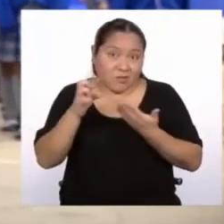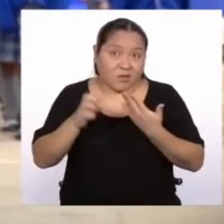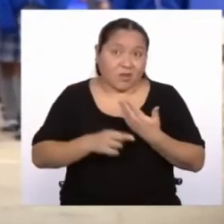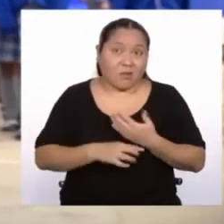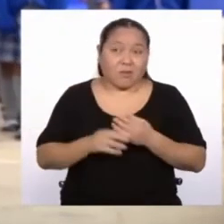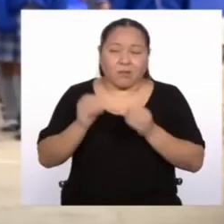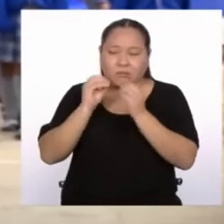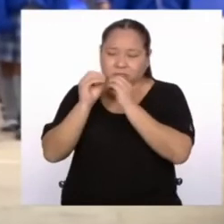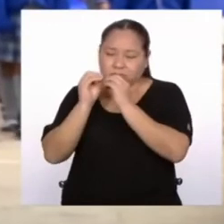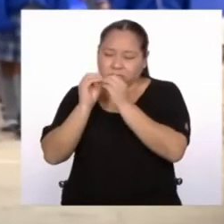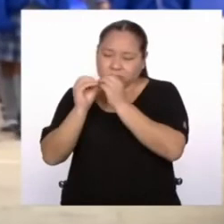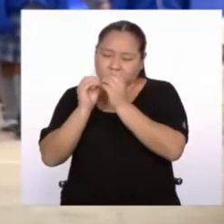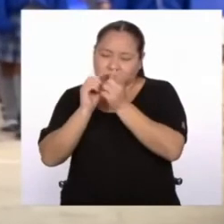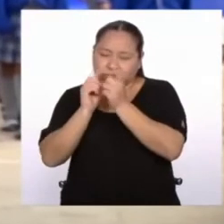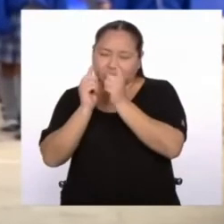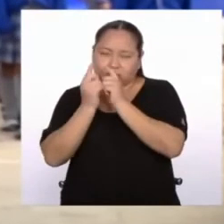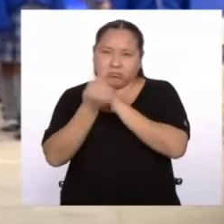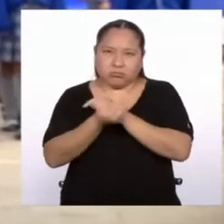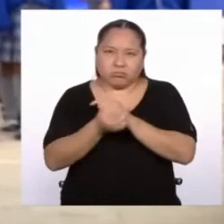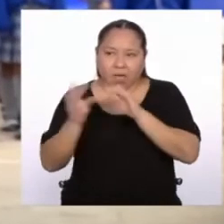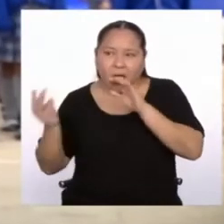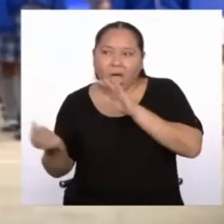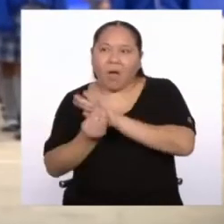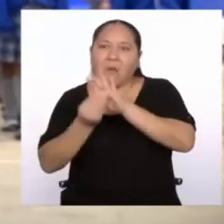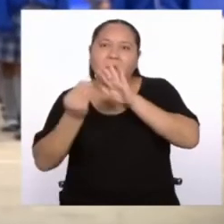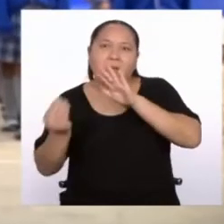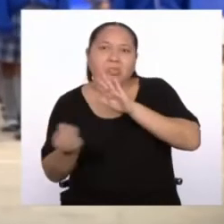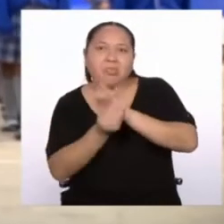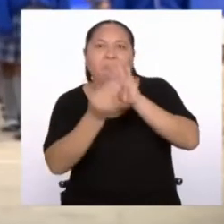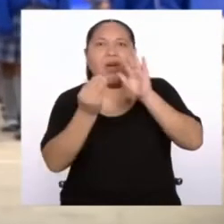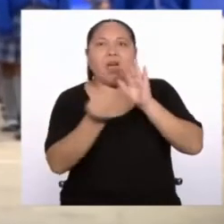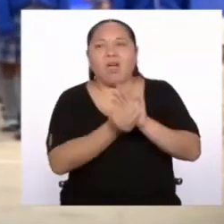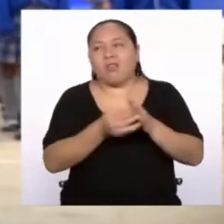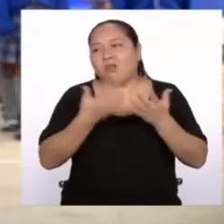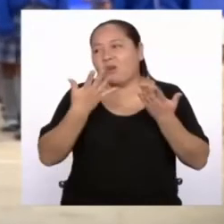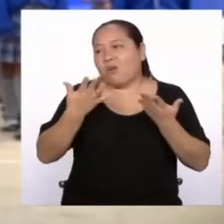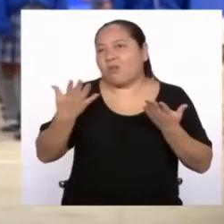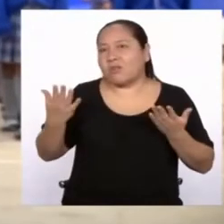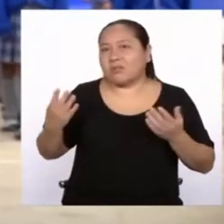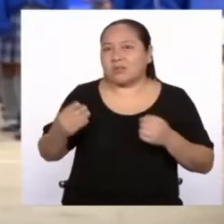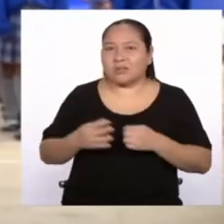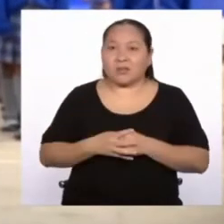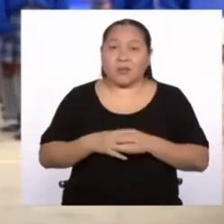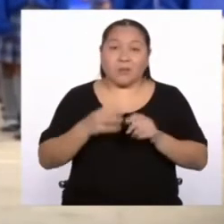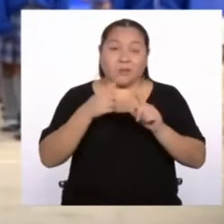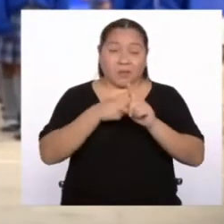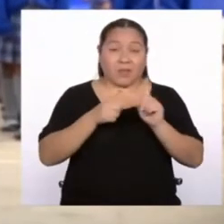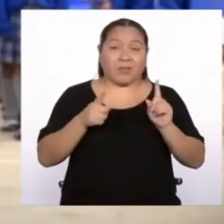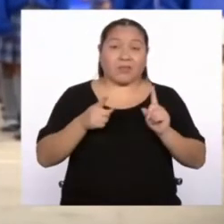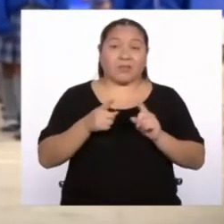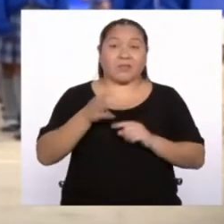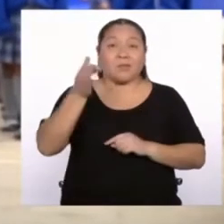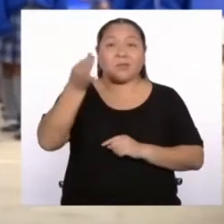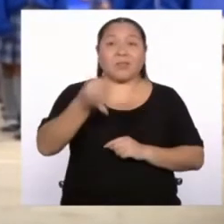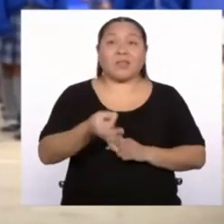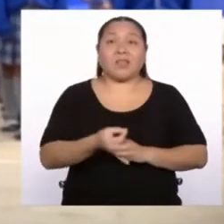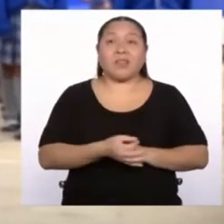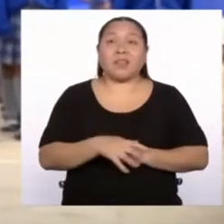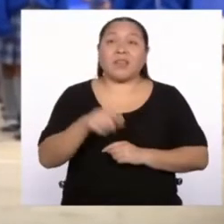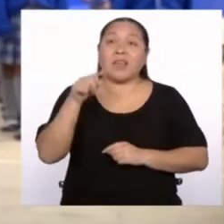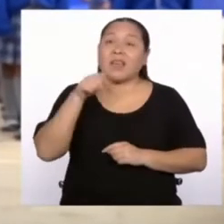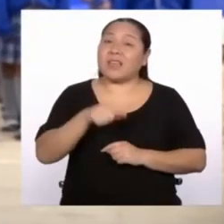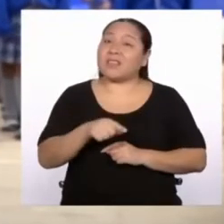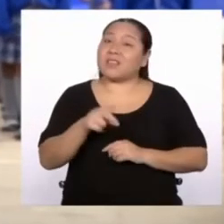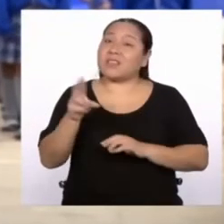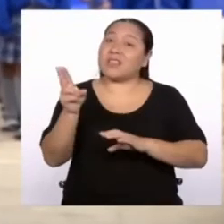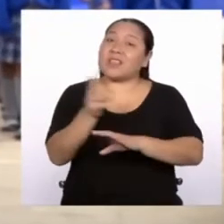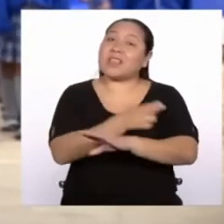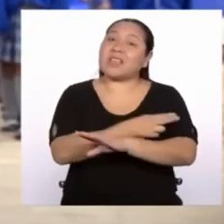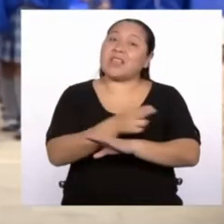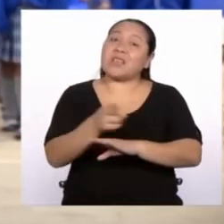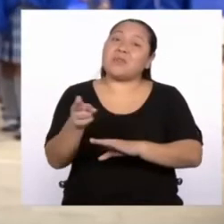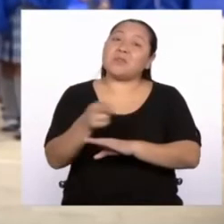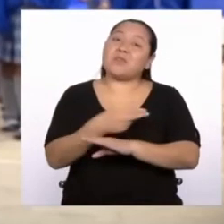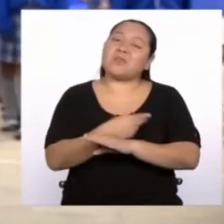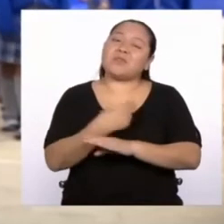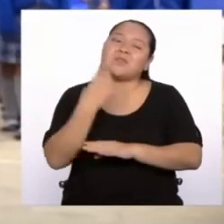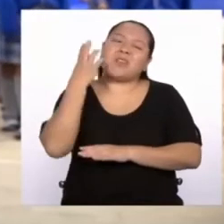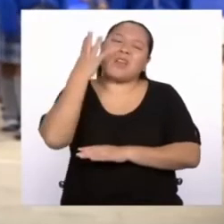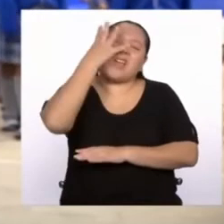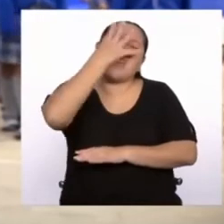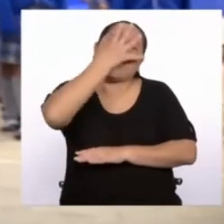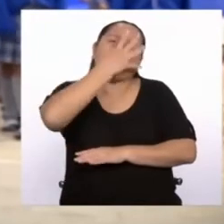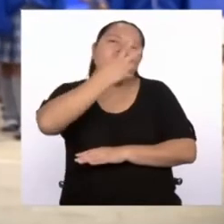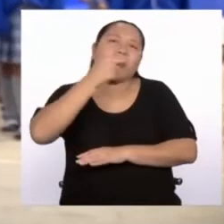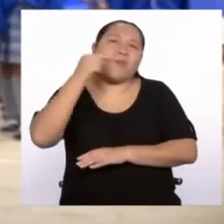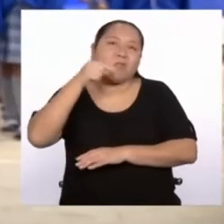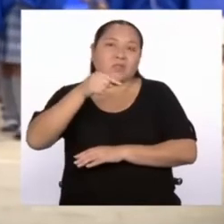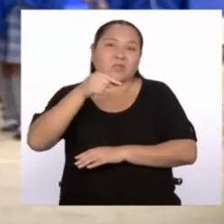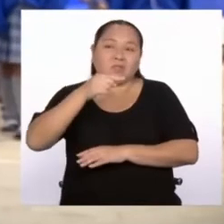Se le han hecho arreglos, se le agregaron estrofas de manera espontánea, pero sin duda es uno de los himnos más bellos del